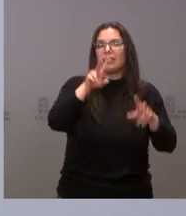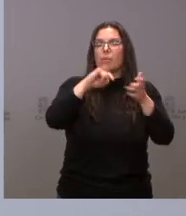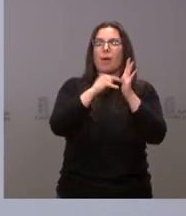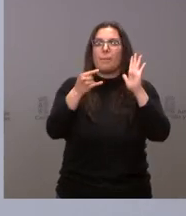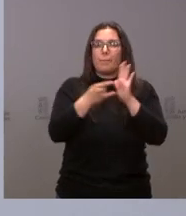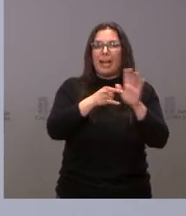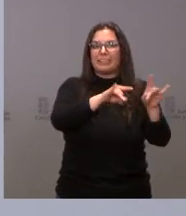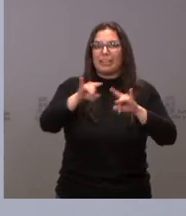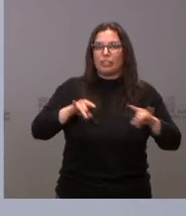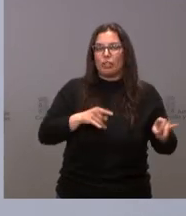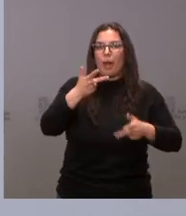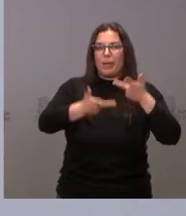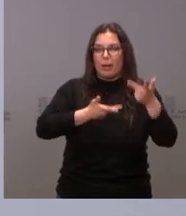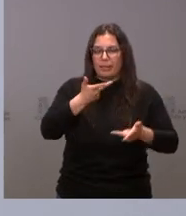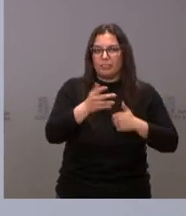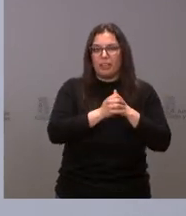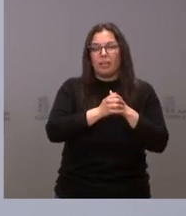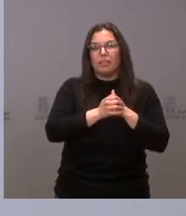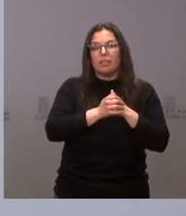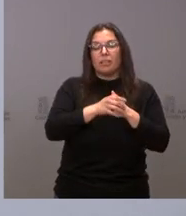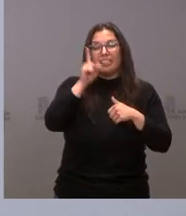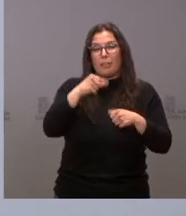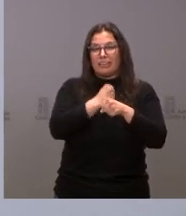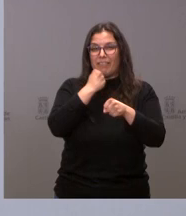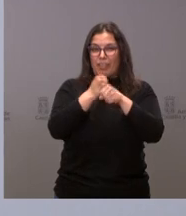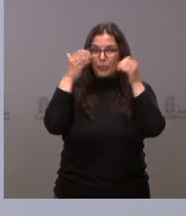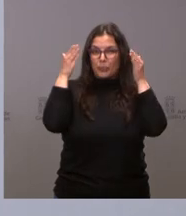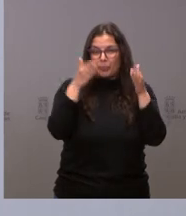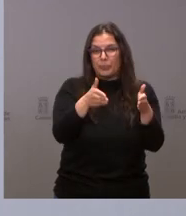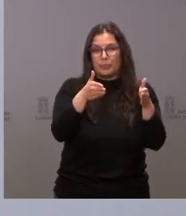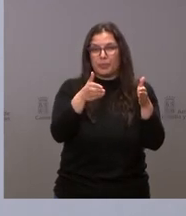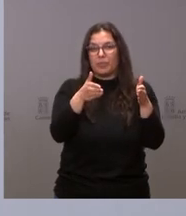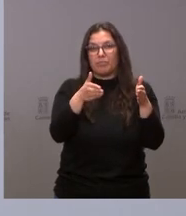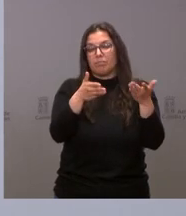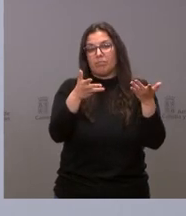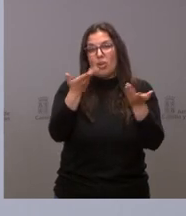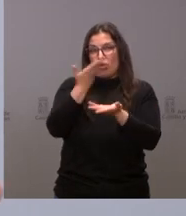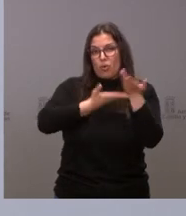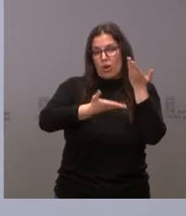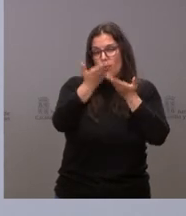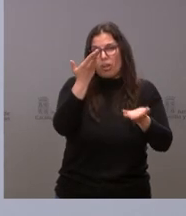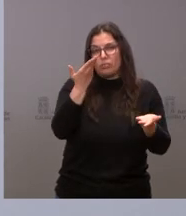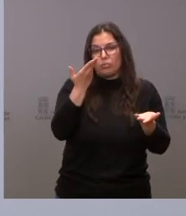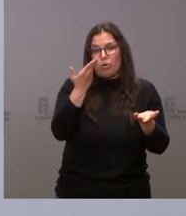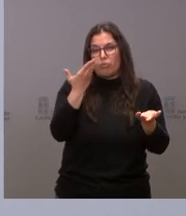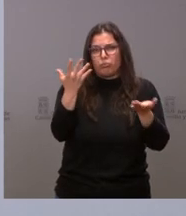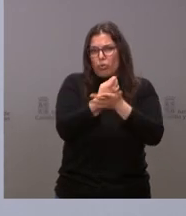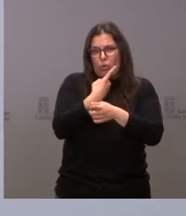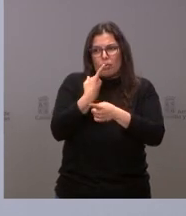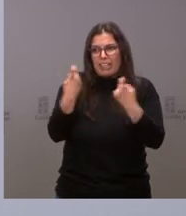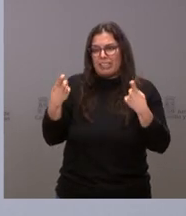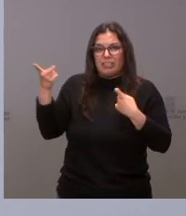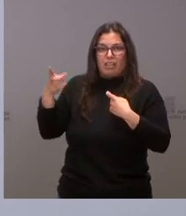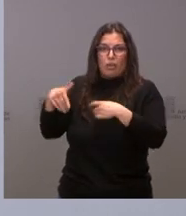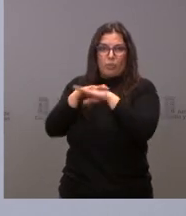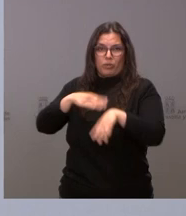territorial de Medavente estamos trabajando también colaborando en todo lo que necesite el gobierno de España